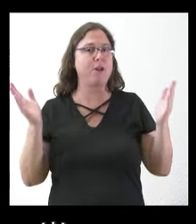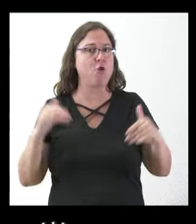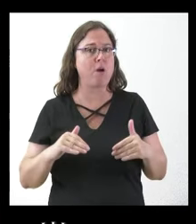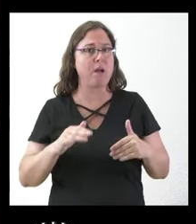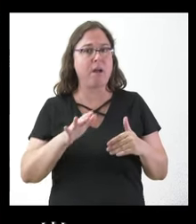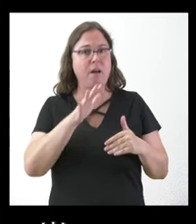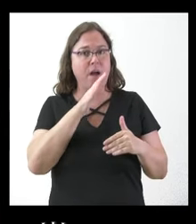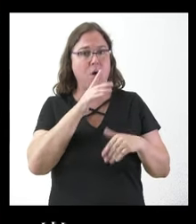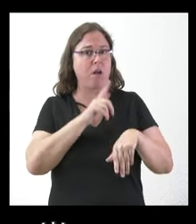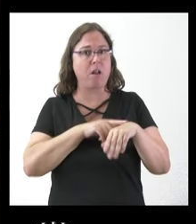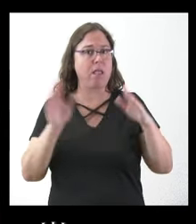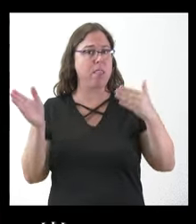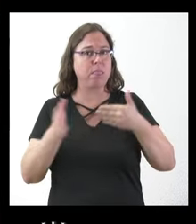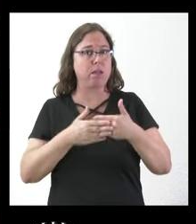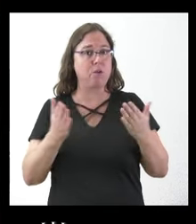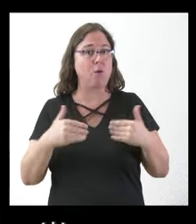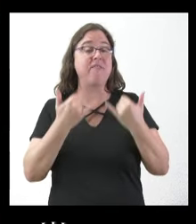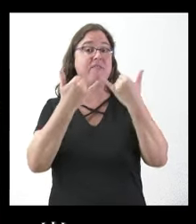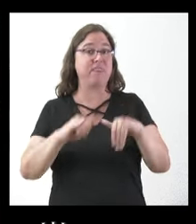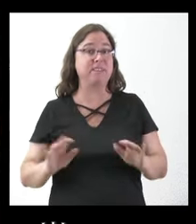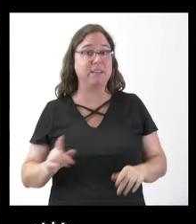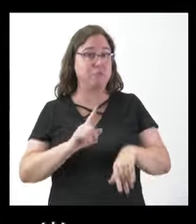en los establecimientos hosteleros en las fiestas.